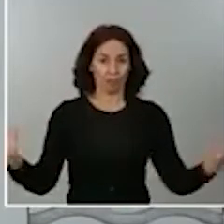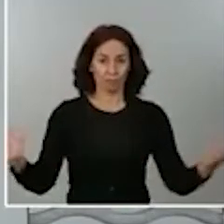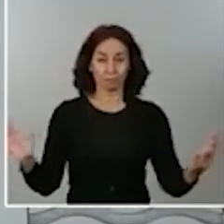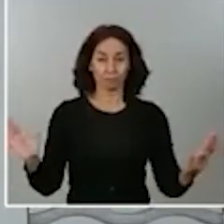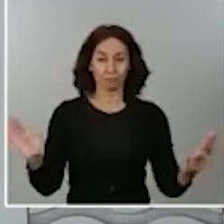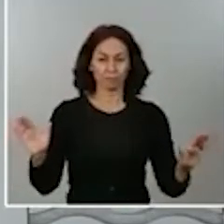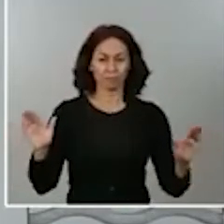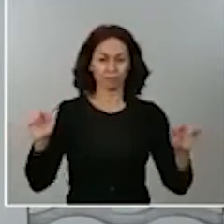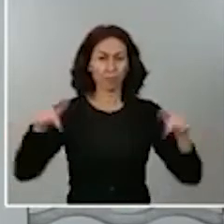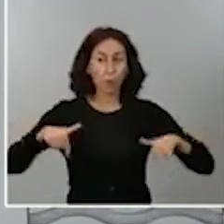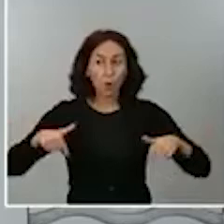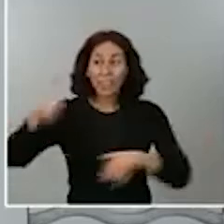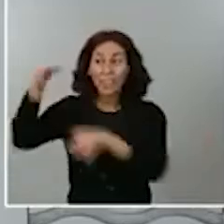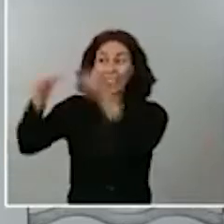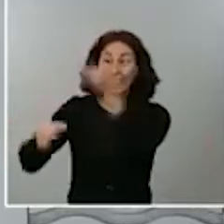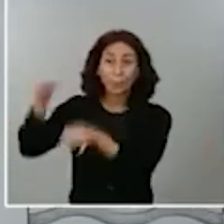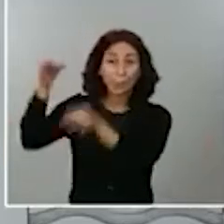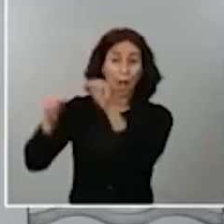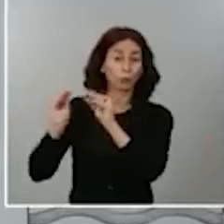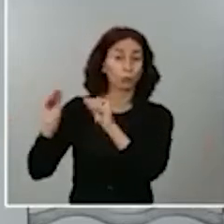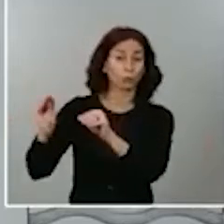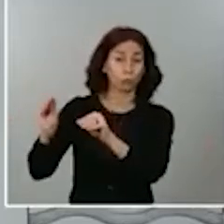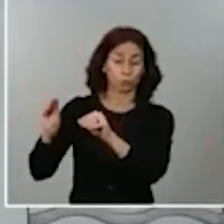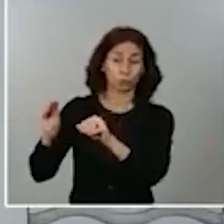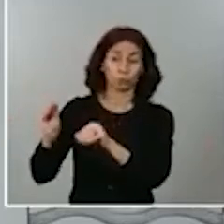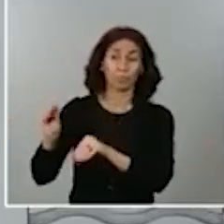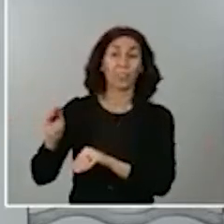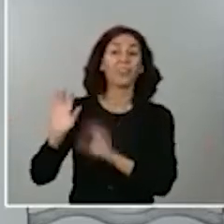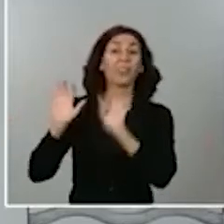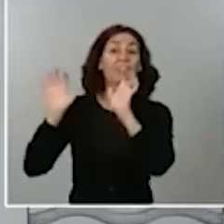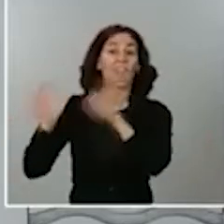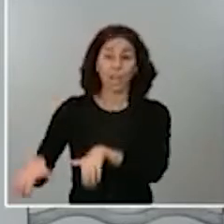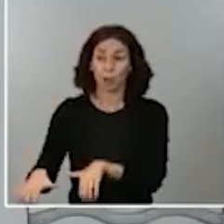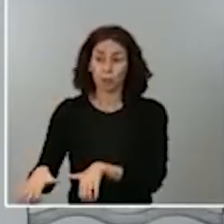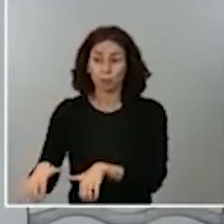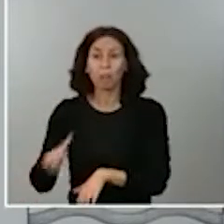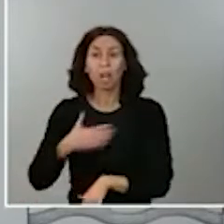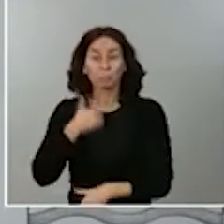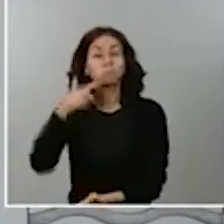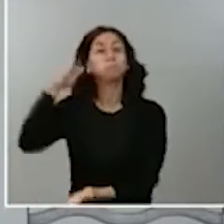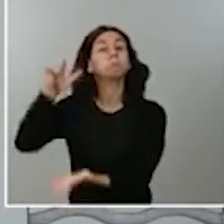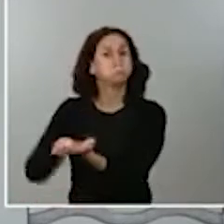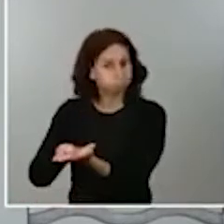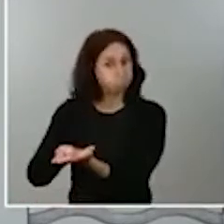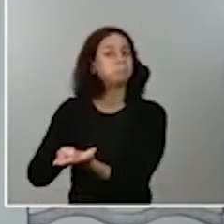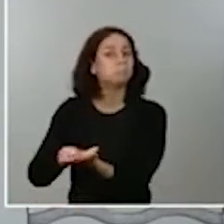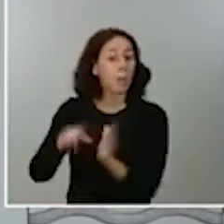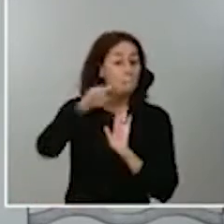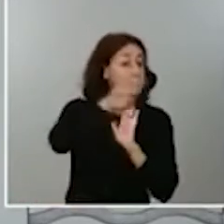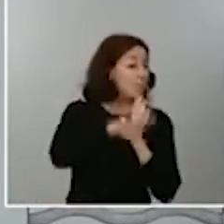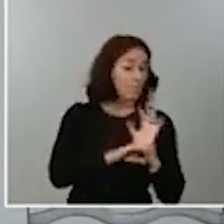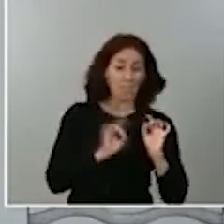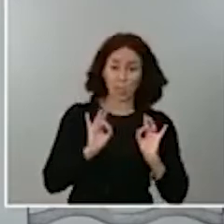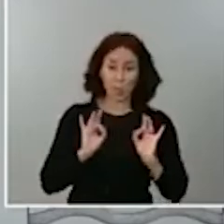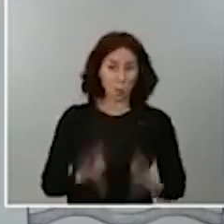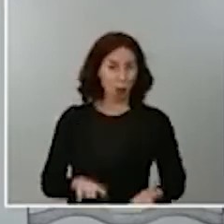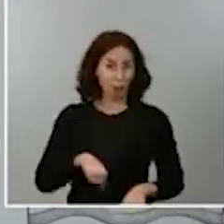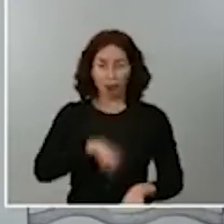de Justicia de Castilla y León o el de Andalucía han ratificado medidas similares. Creo que la estrategia jurídica del Gobierno